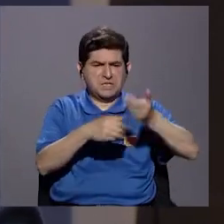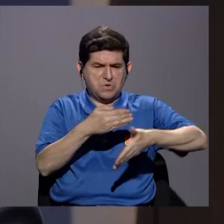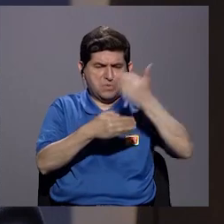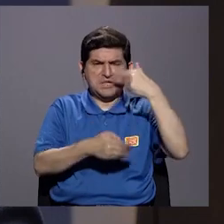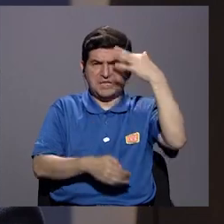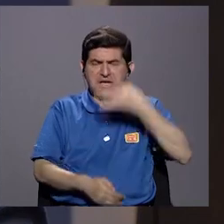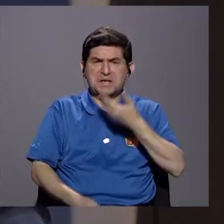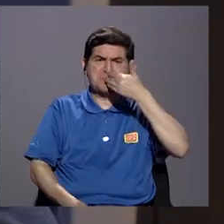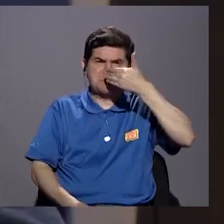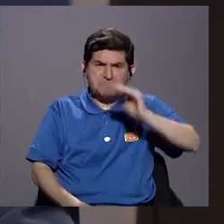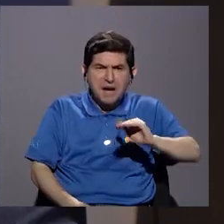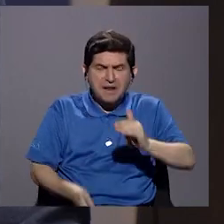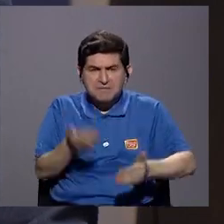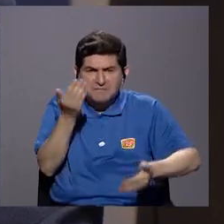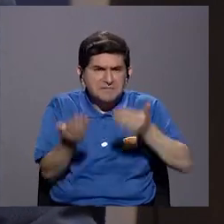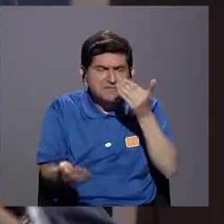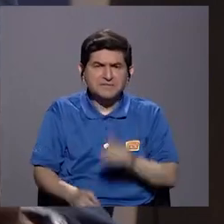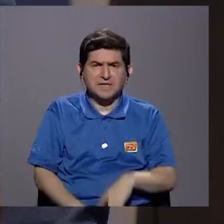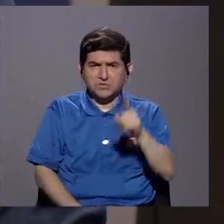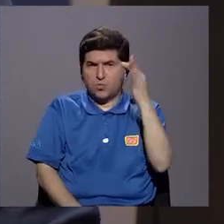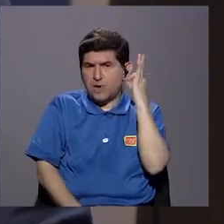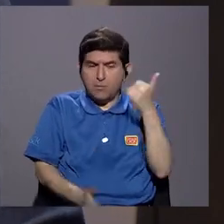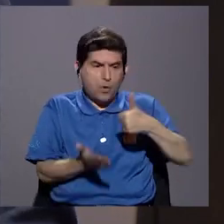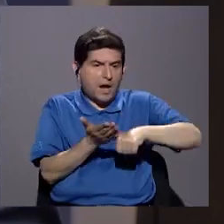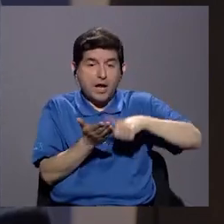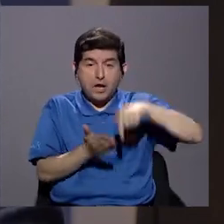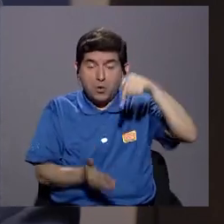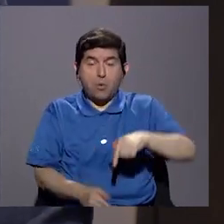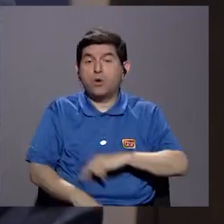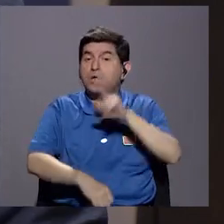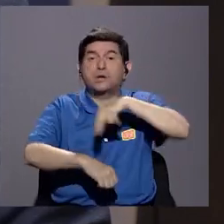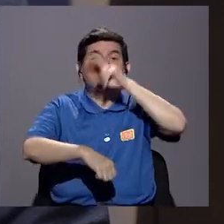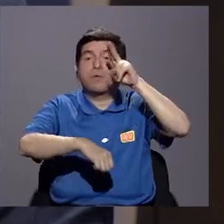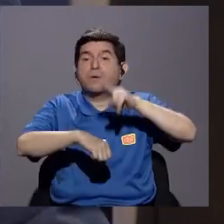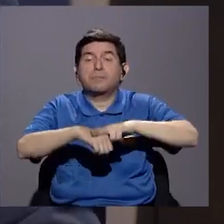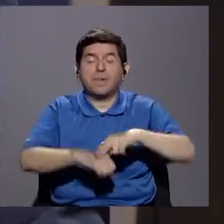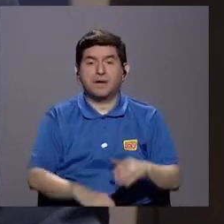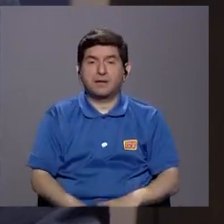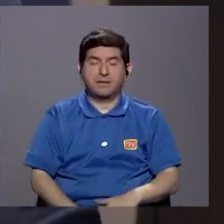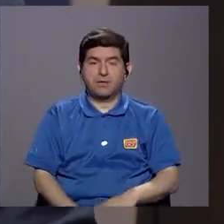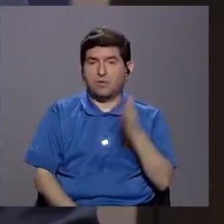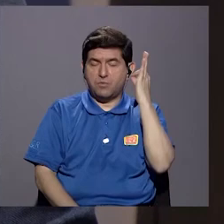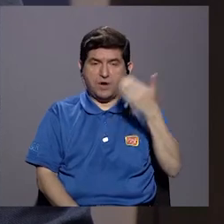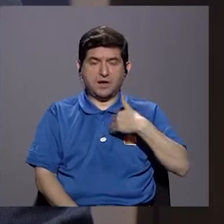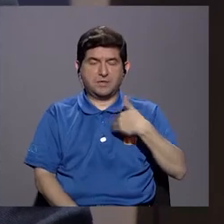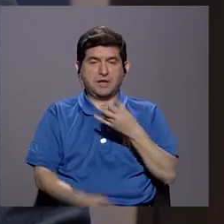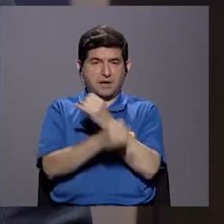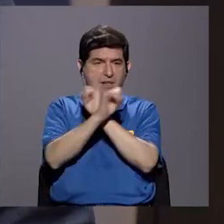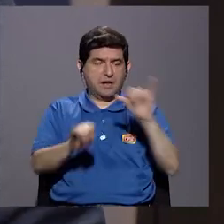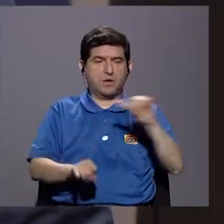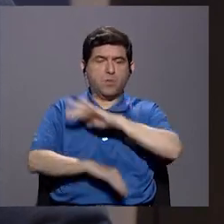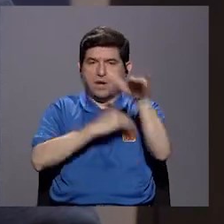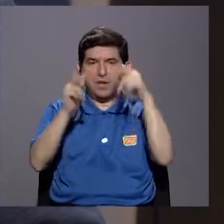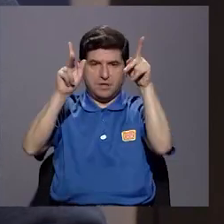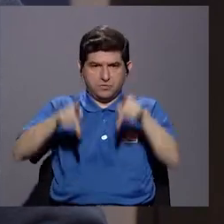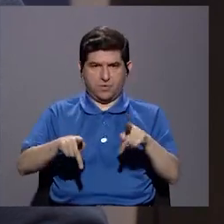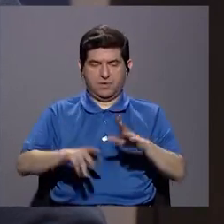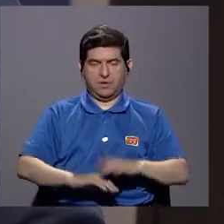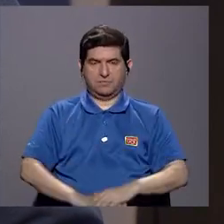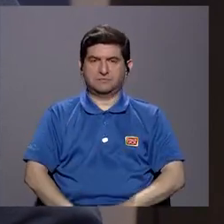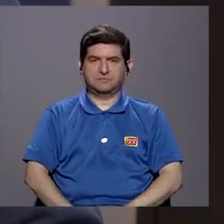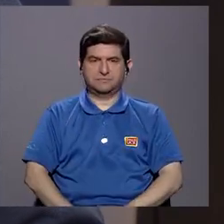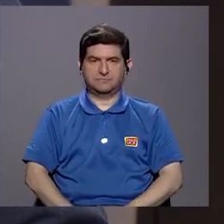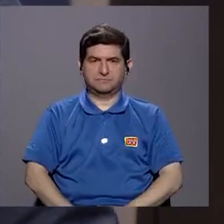años nos parecía mal, 60 años nos parecía mal que una mujer votara. Hoy nos parece la cosa más normal y que la mujer tenga, digamos, la autonomía que tiene cualquier otra persona.